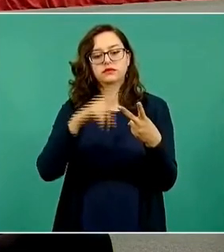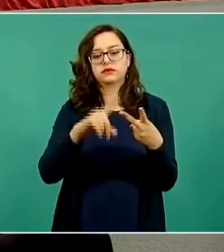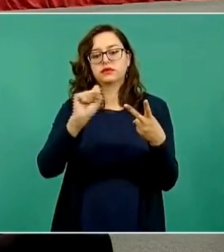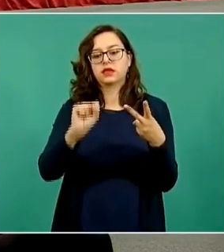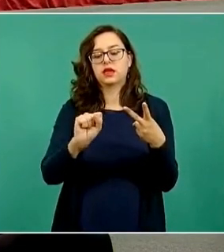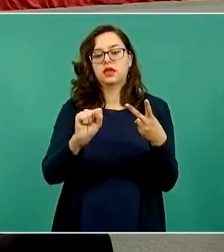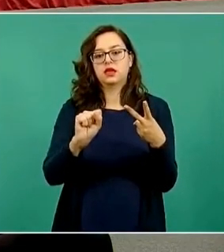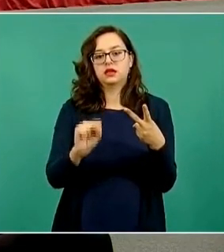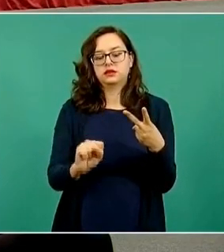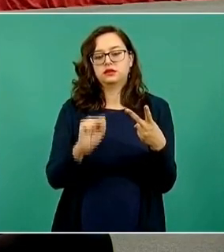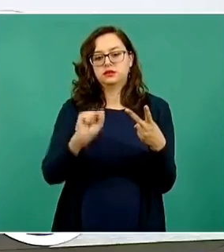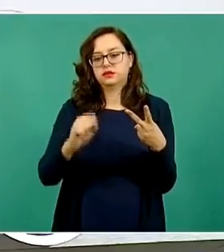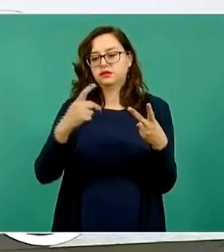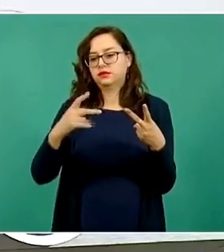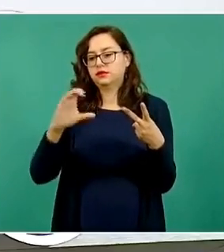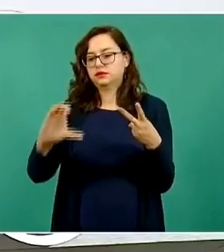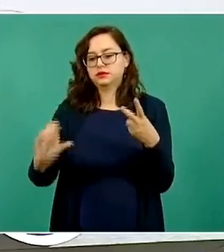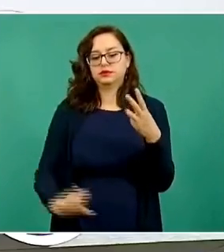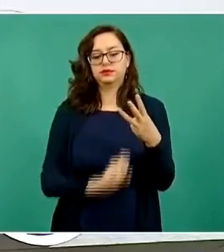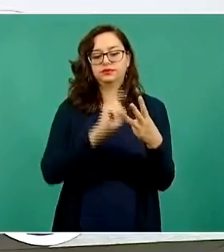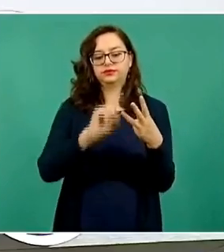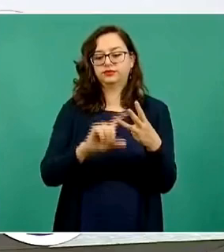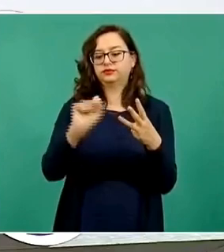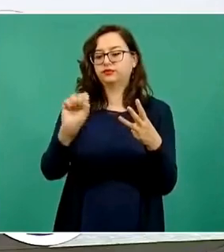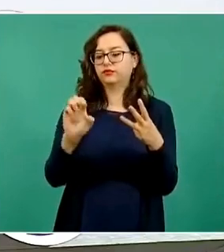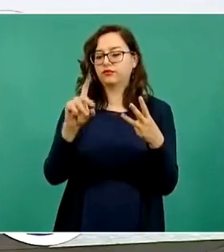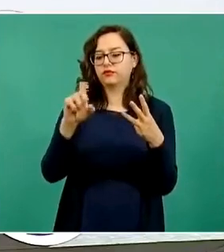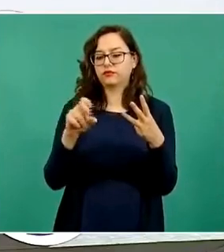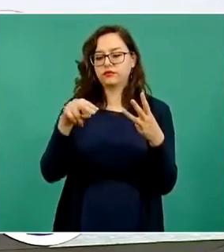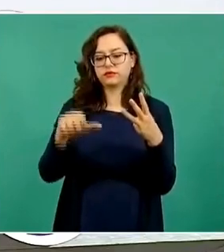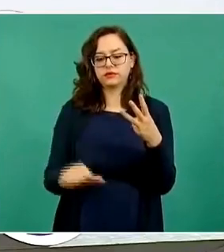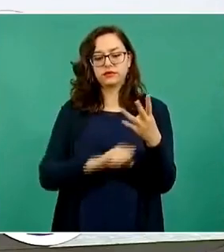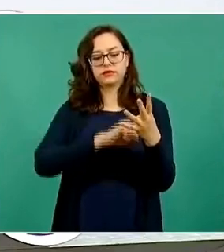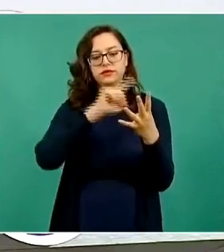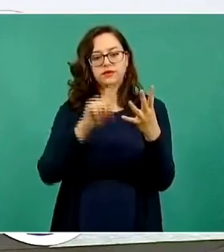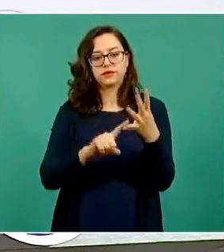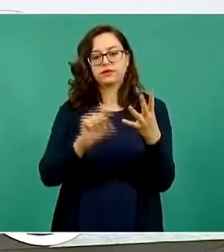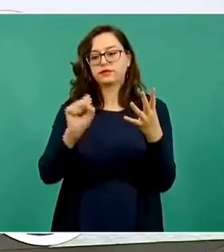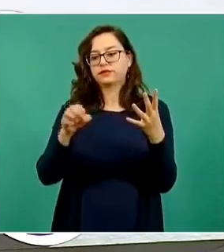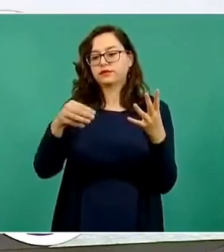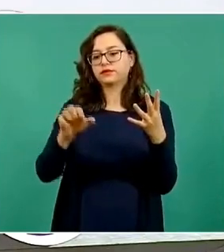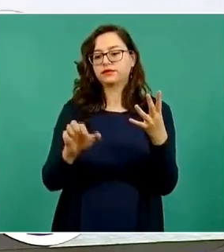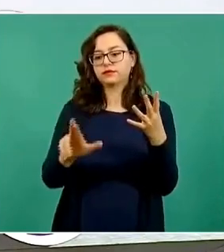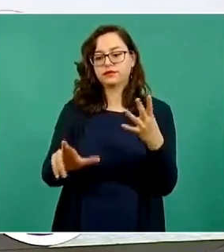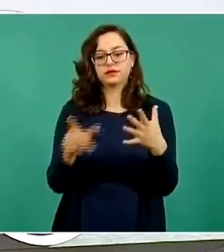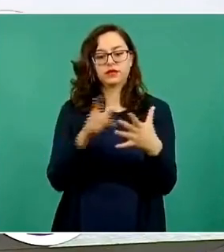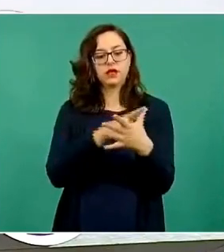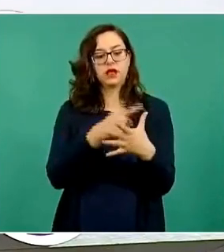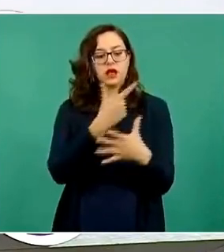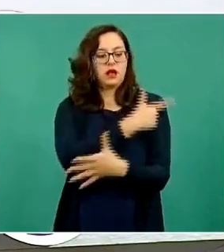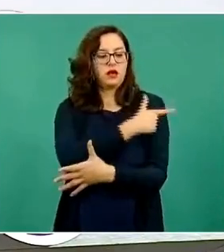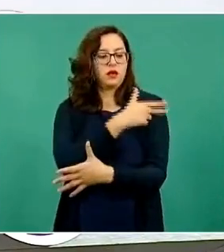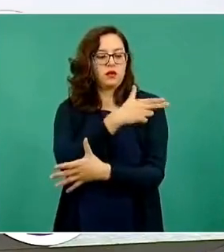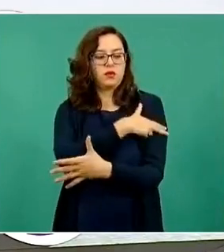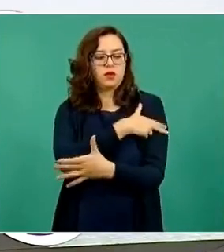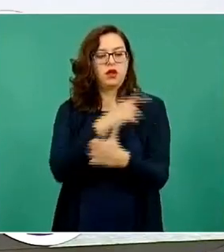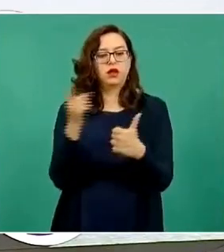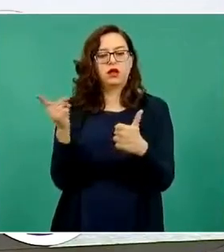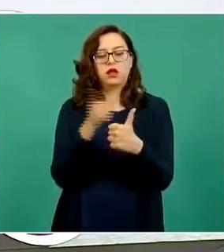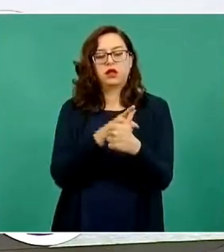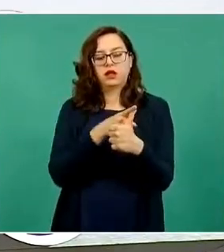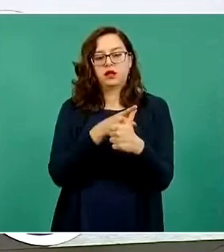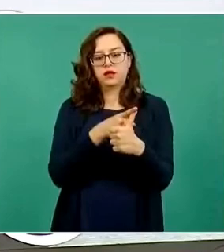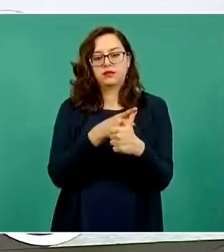y Protección Ciudadana, la Secretaría de la Defensa Nacional, la Secretaría de Marina, la Guardia Nacional, el